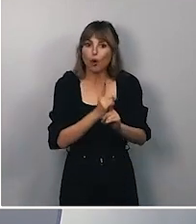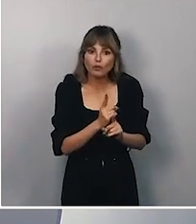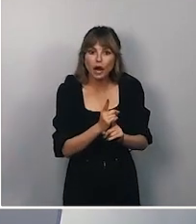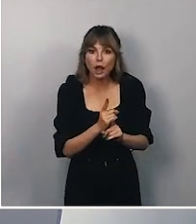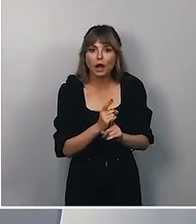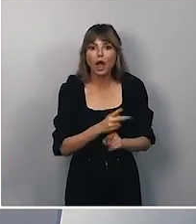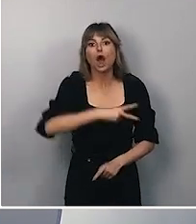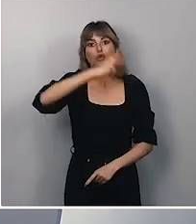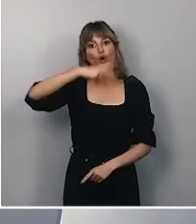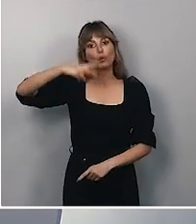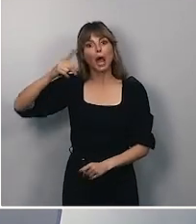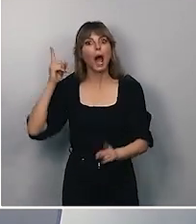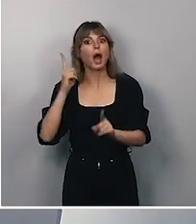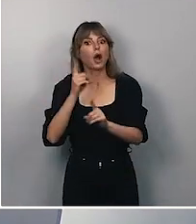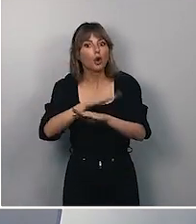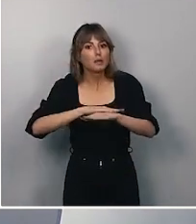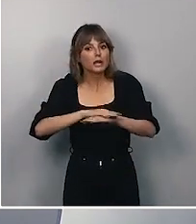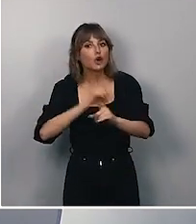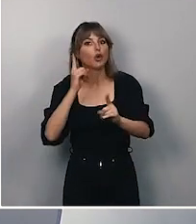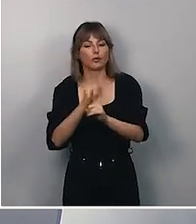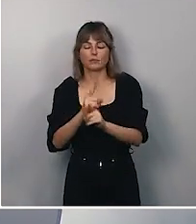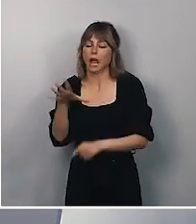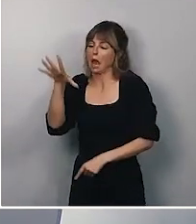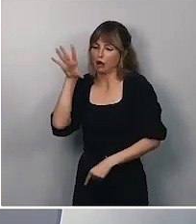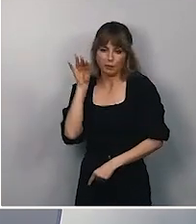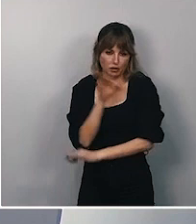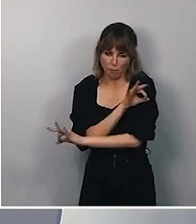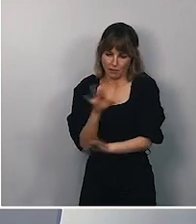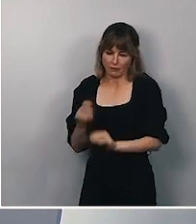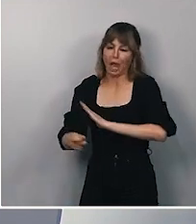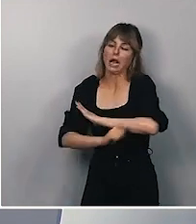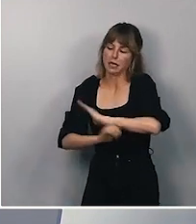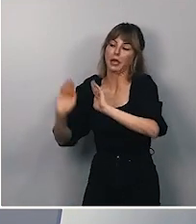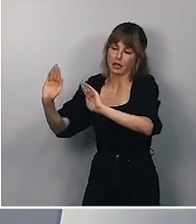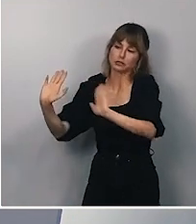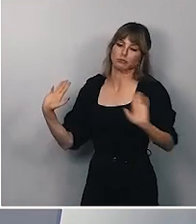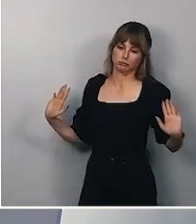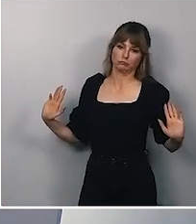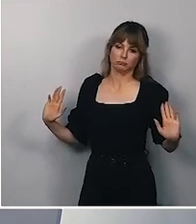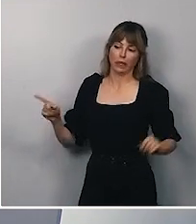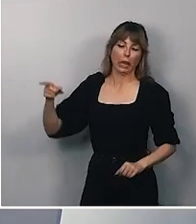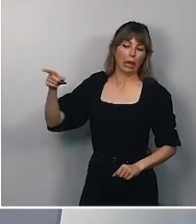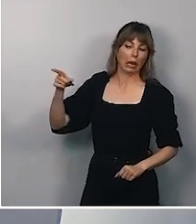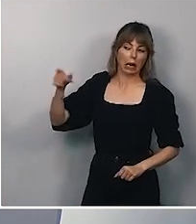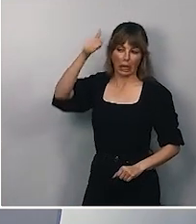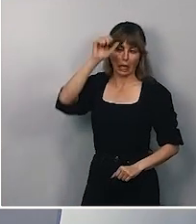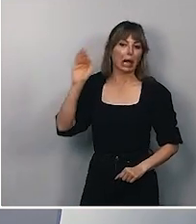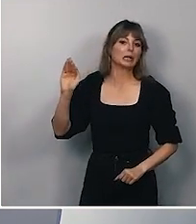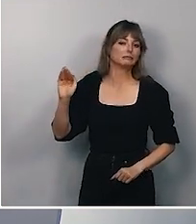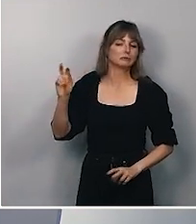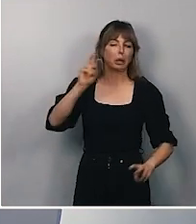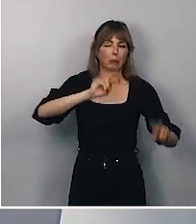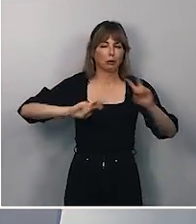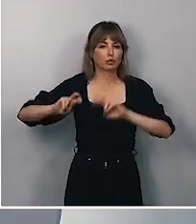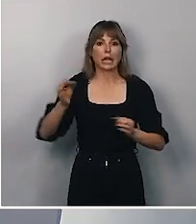de Noruega. Comprendo perfectamente la estrategia. Él querría y probablemente busca